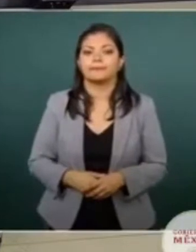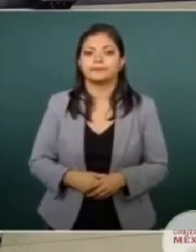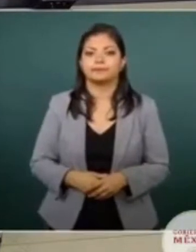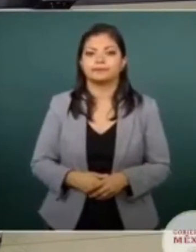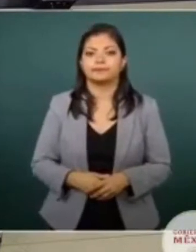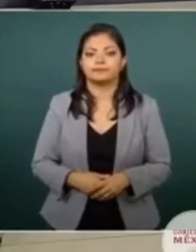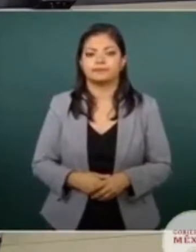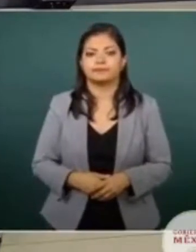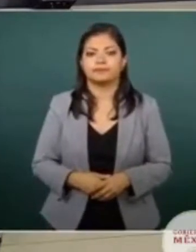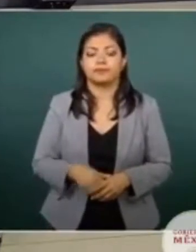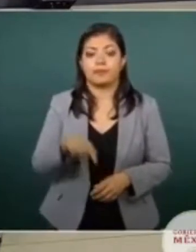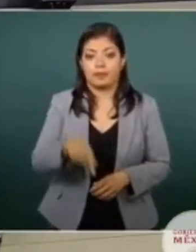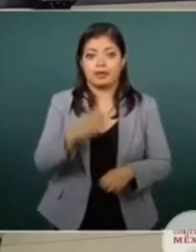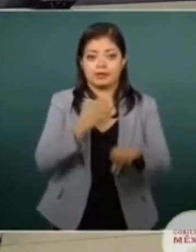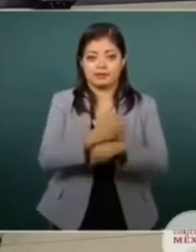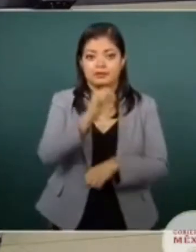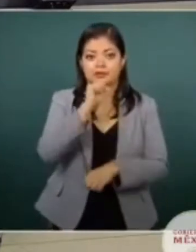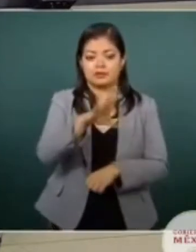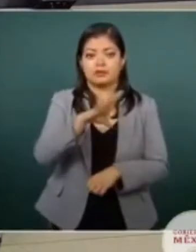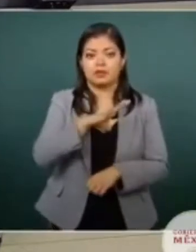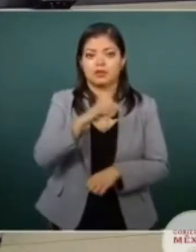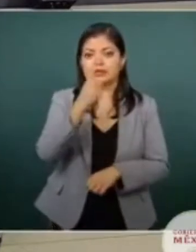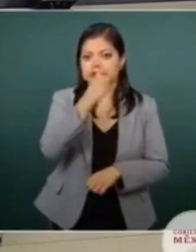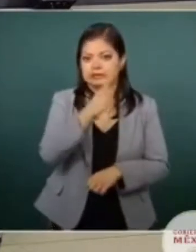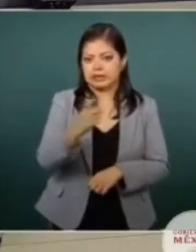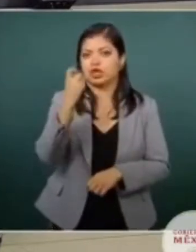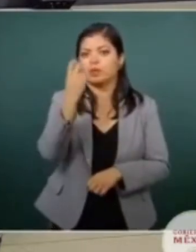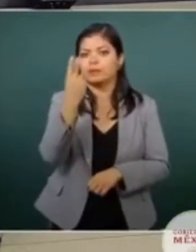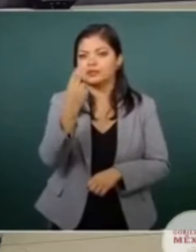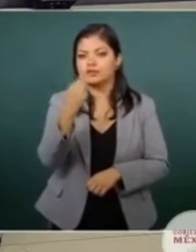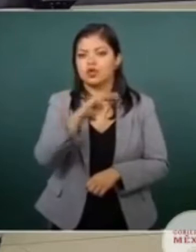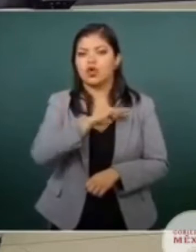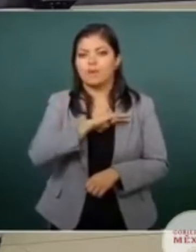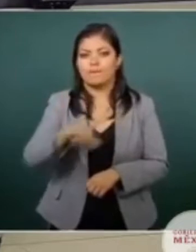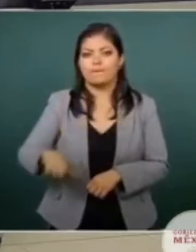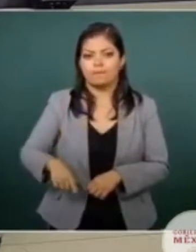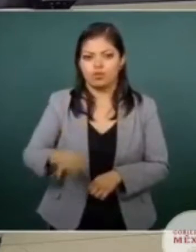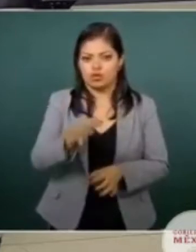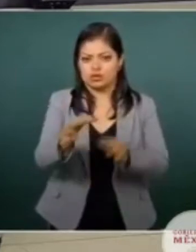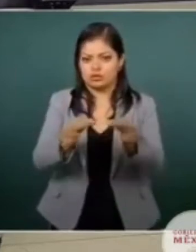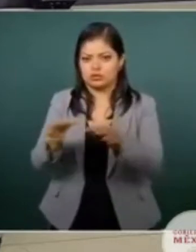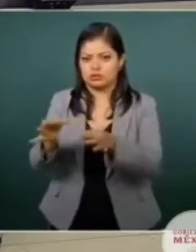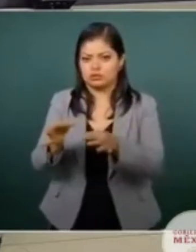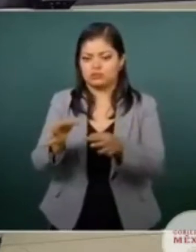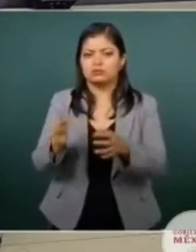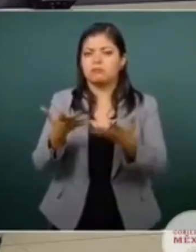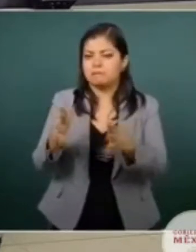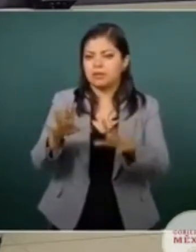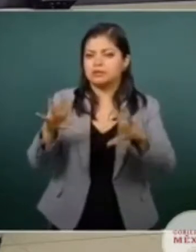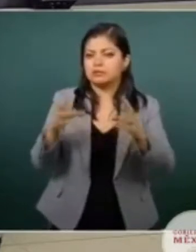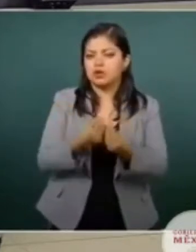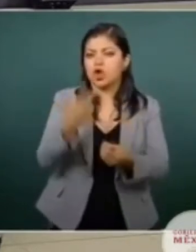El estado de Jalisco cuenta con 125 municipios y una población de casi 8 millones de habitantes.